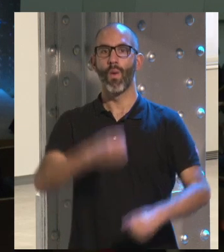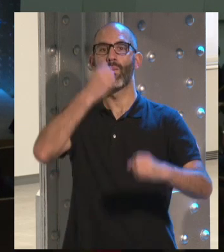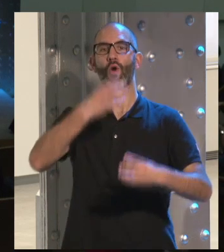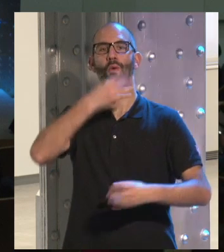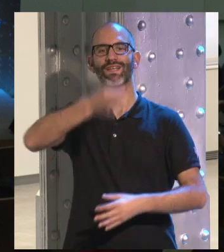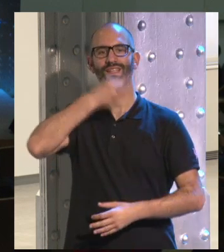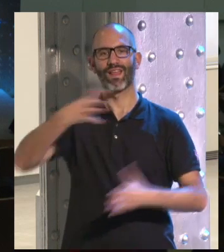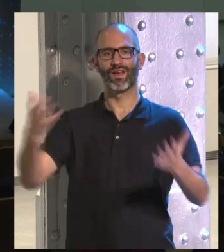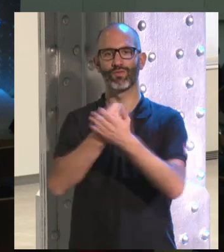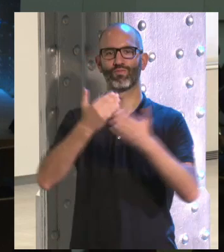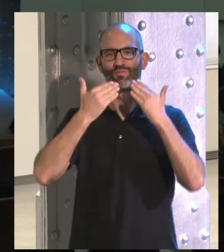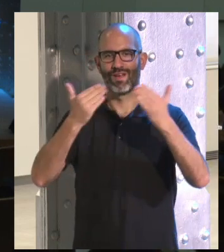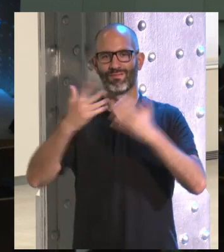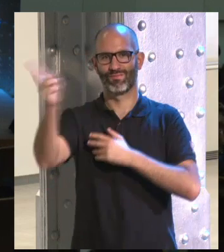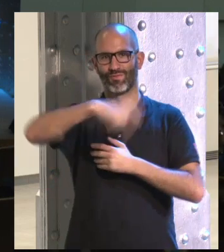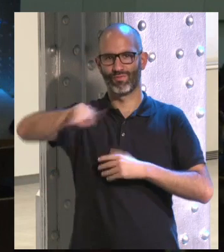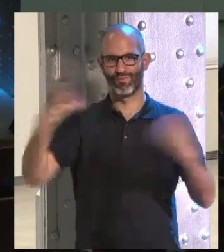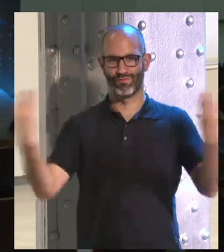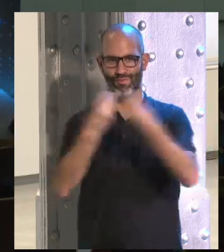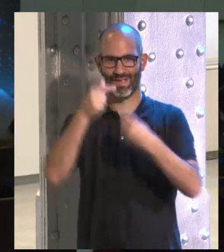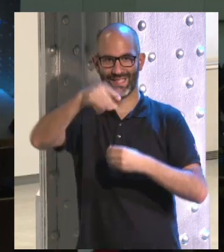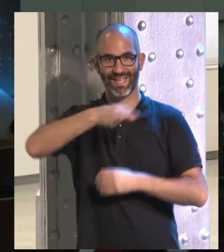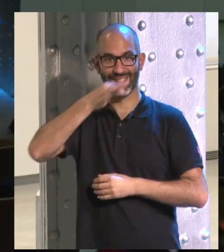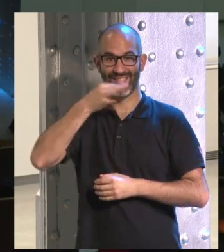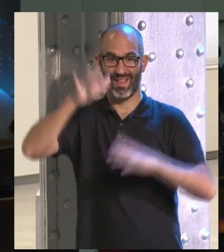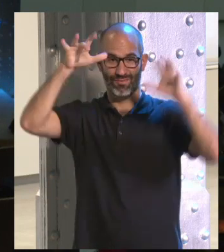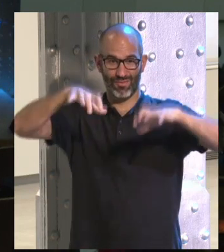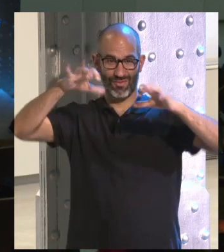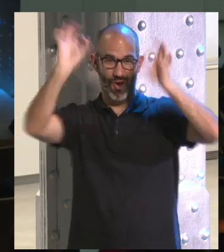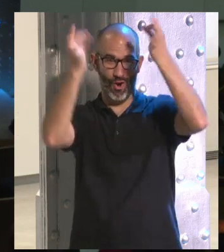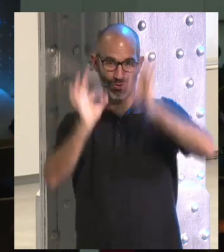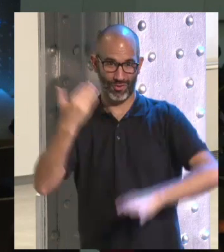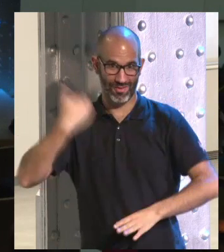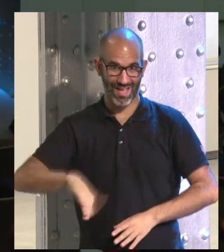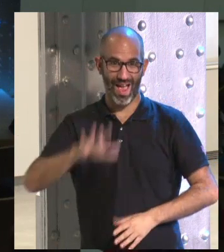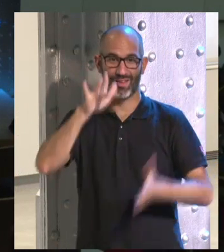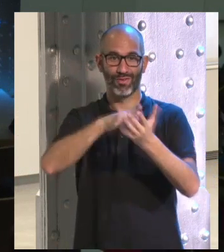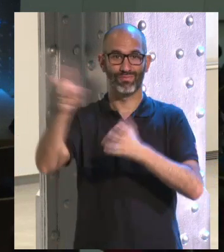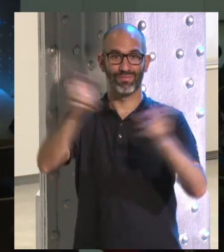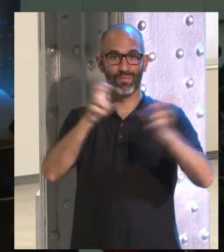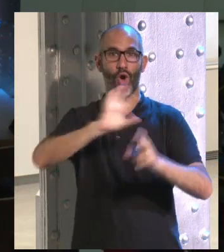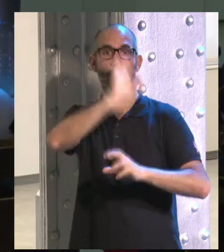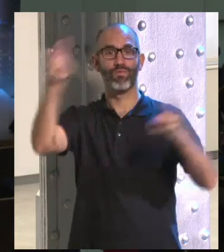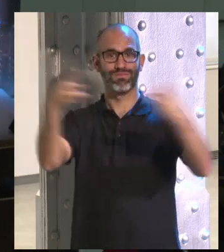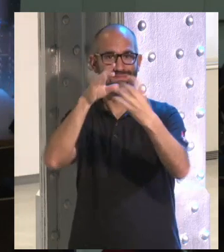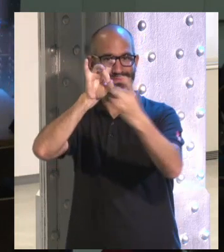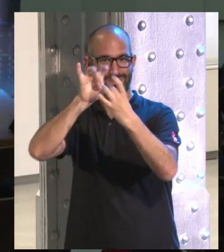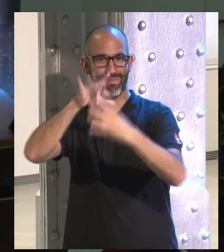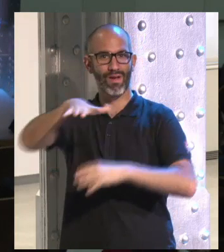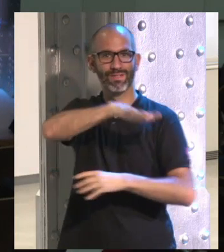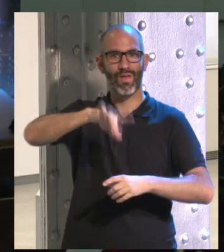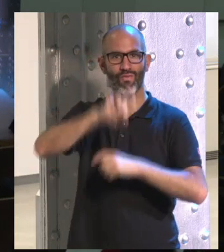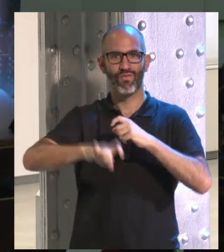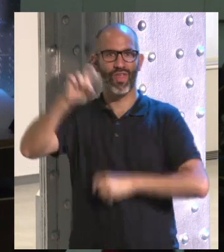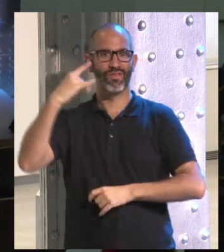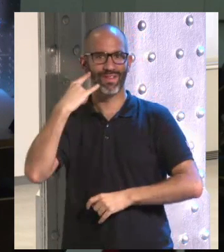Buenas tardes y muchas gracias por acompañarnos en esta tarde lluviosa y otoñal, tanto presencialmente como a través de streaming en el espacio de